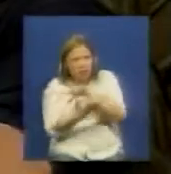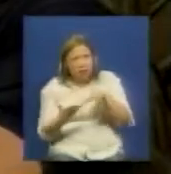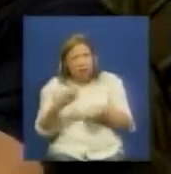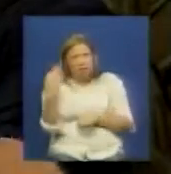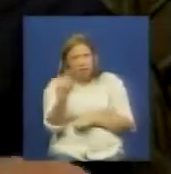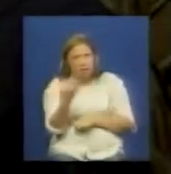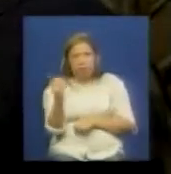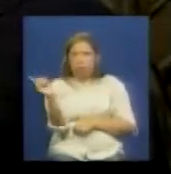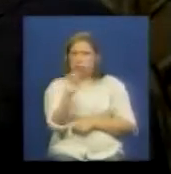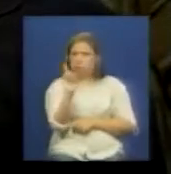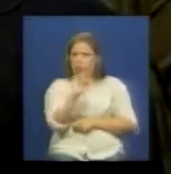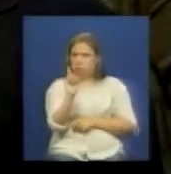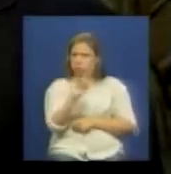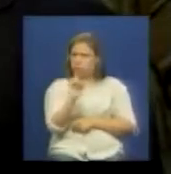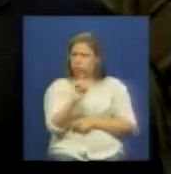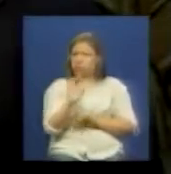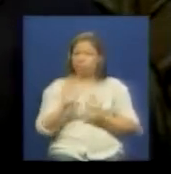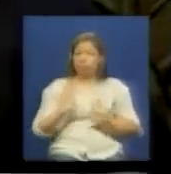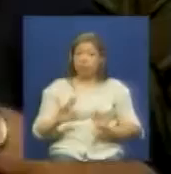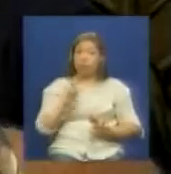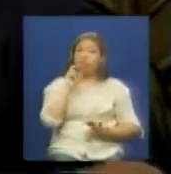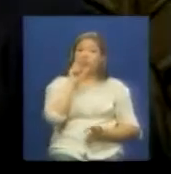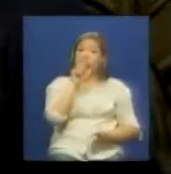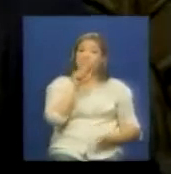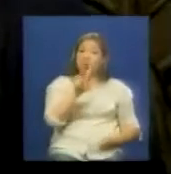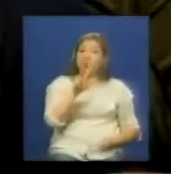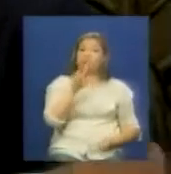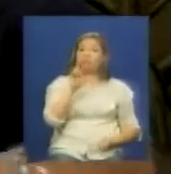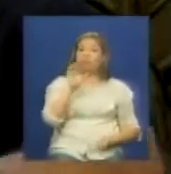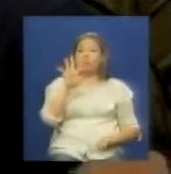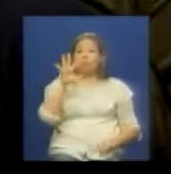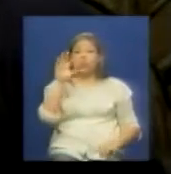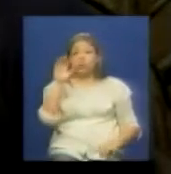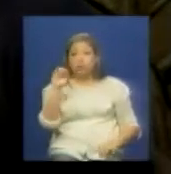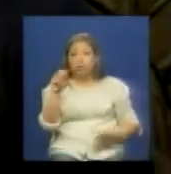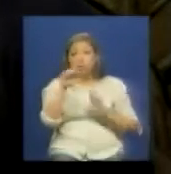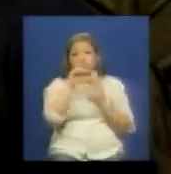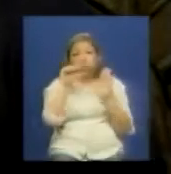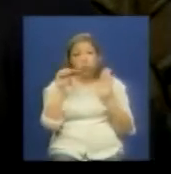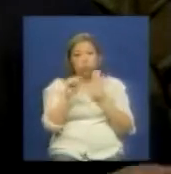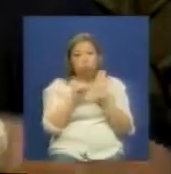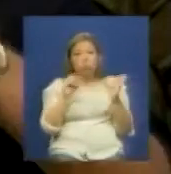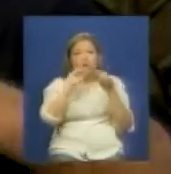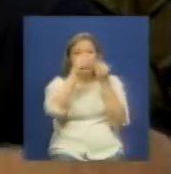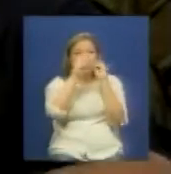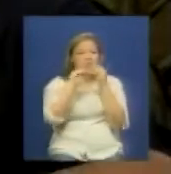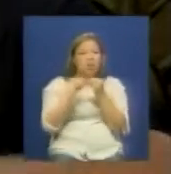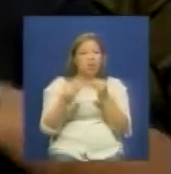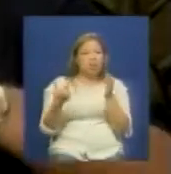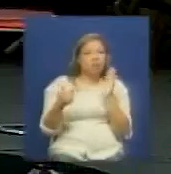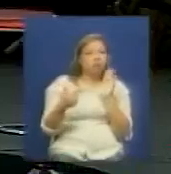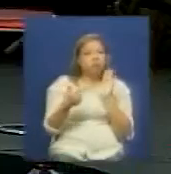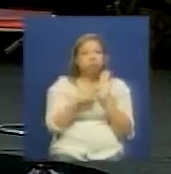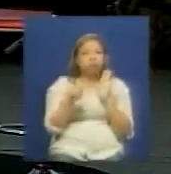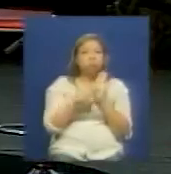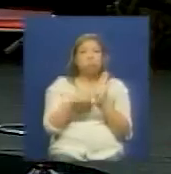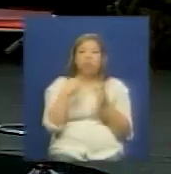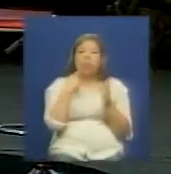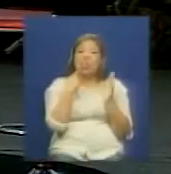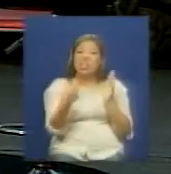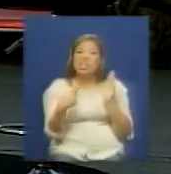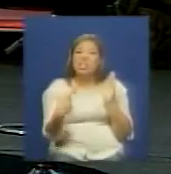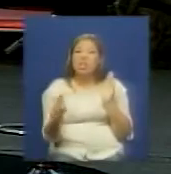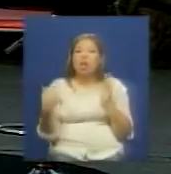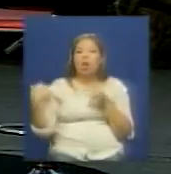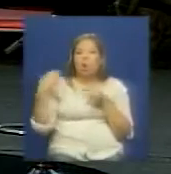ese mismo 350 que tú mencionabas fue manoseado durante los últimos años para ellos justificar las guarimbas para